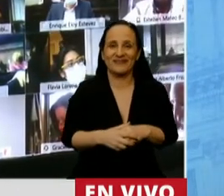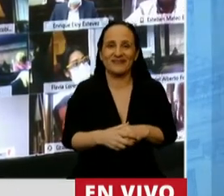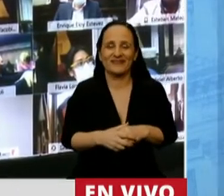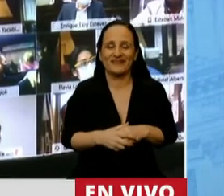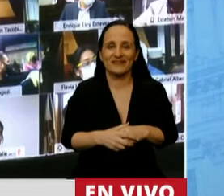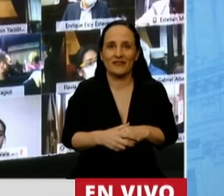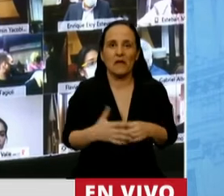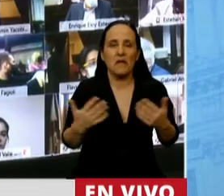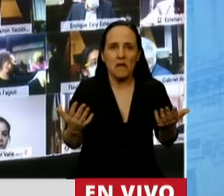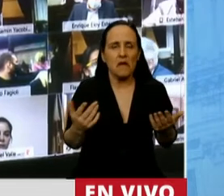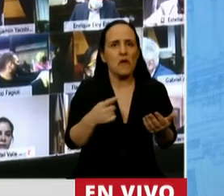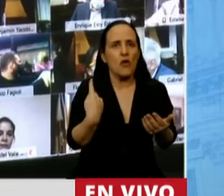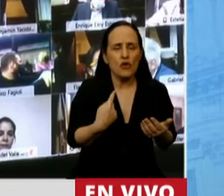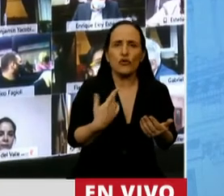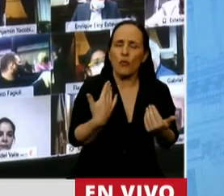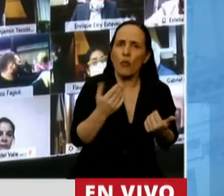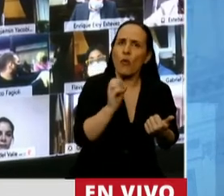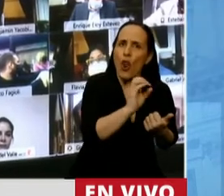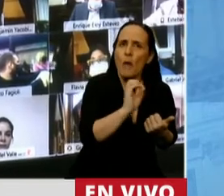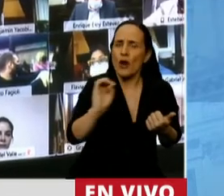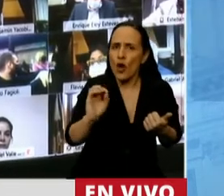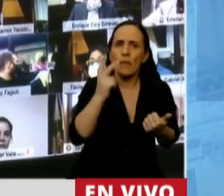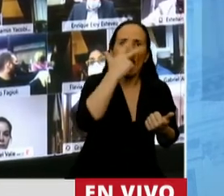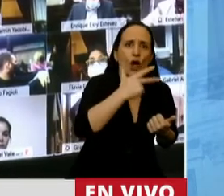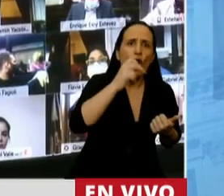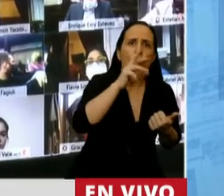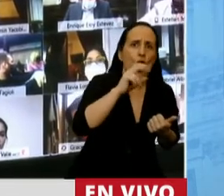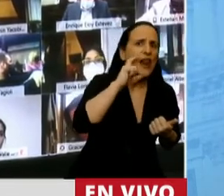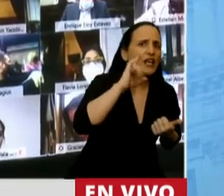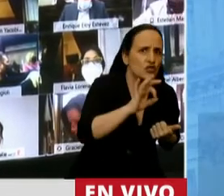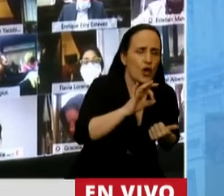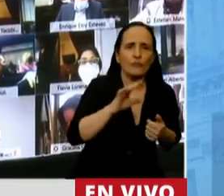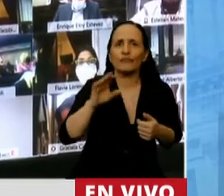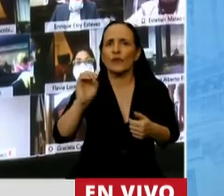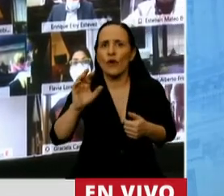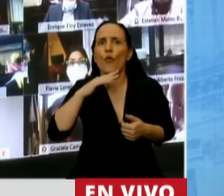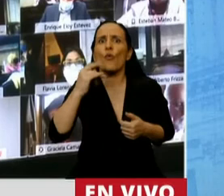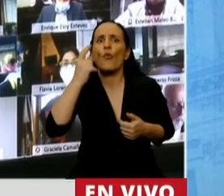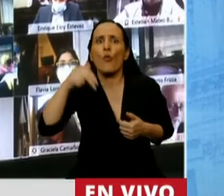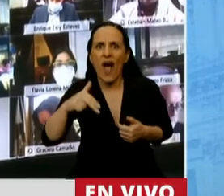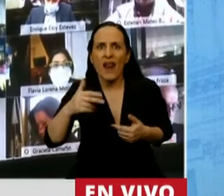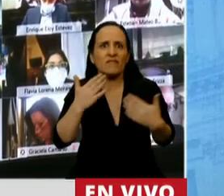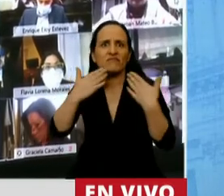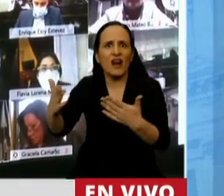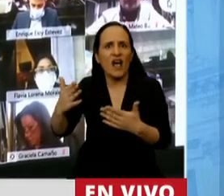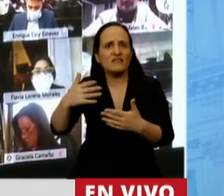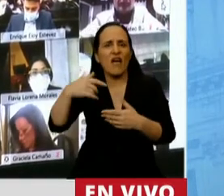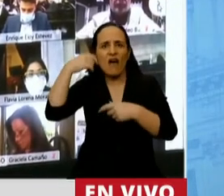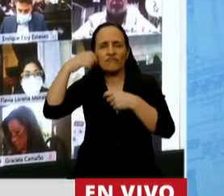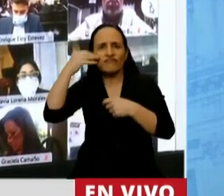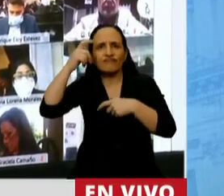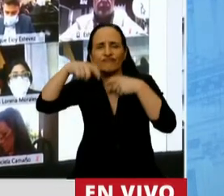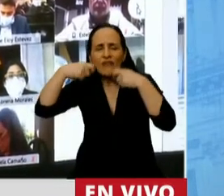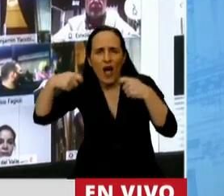y los pudimos llamar Horacio y Juan porque las Abuelas no dejaron de buscarlos y porque las Abuelas le